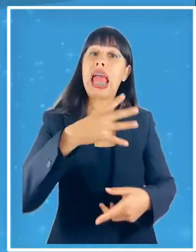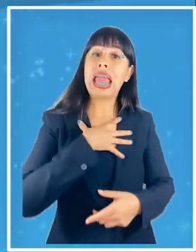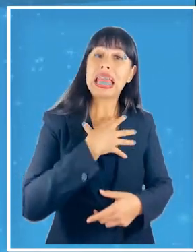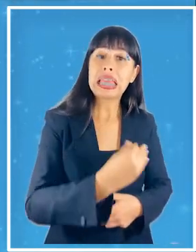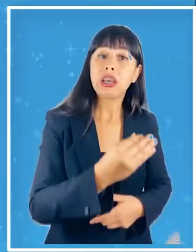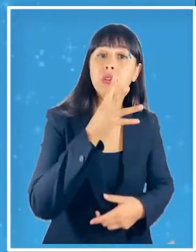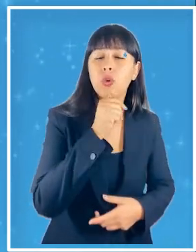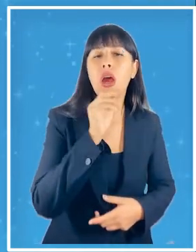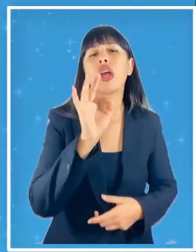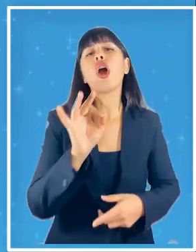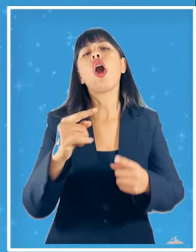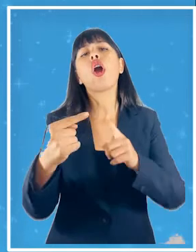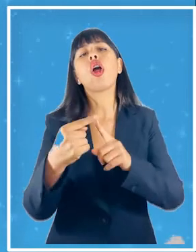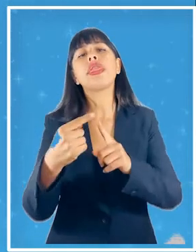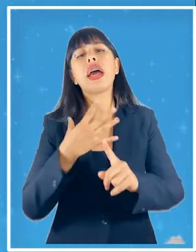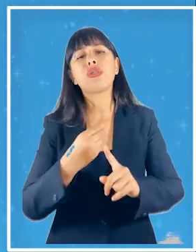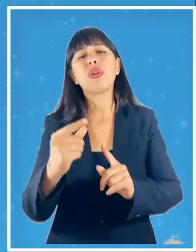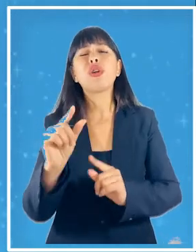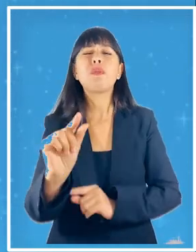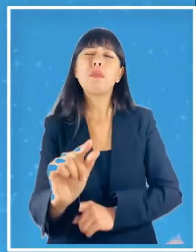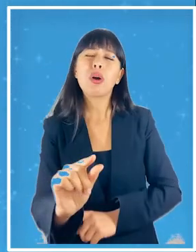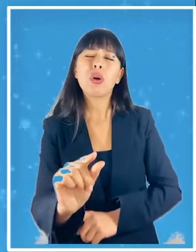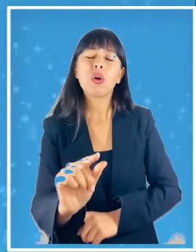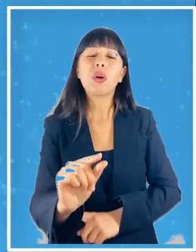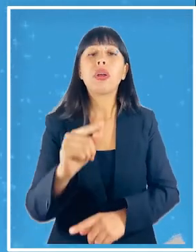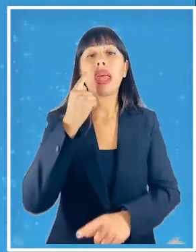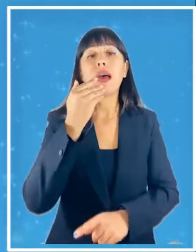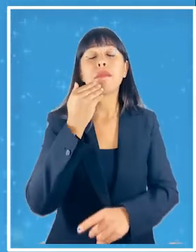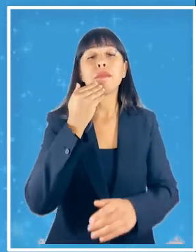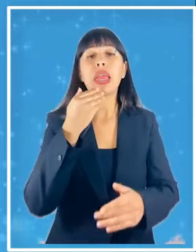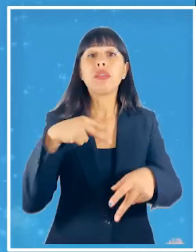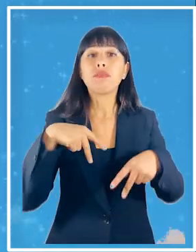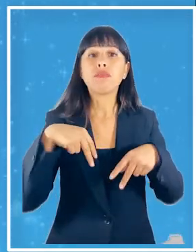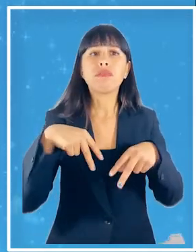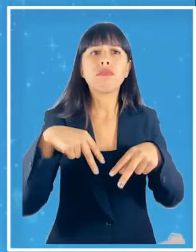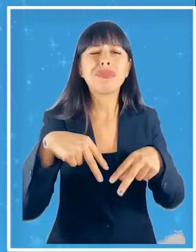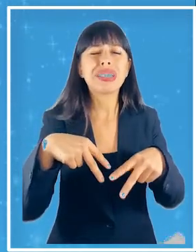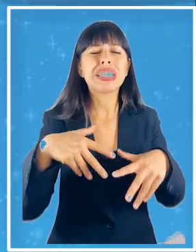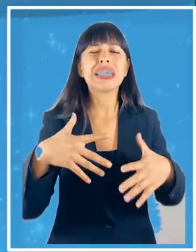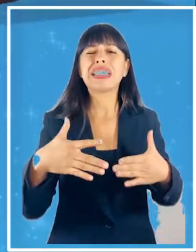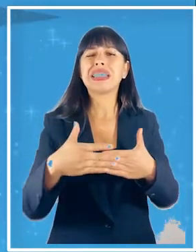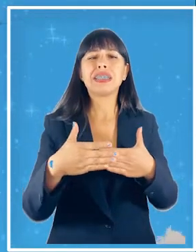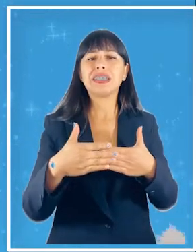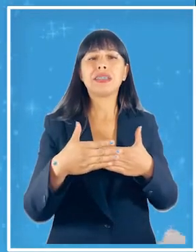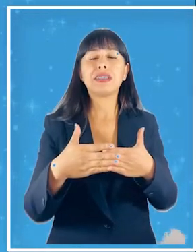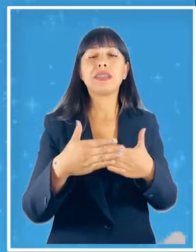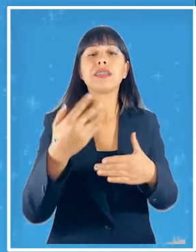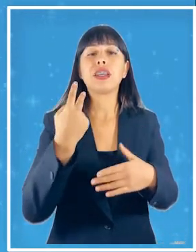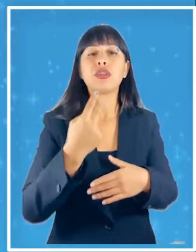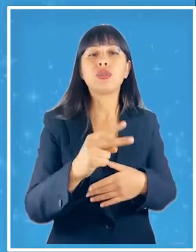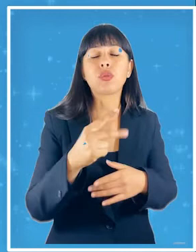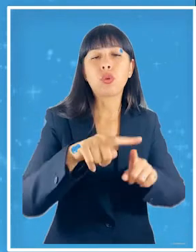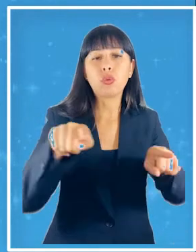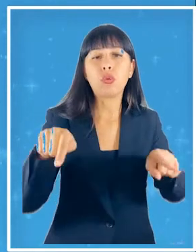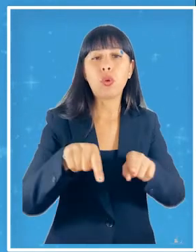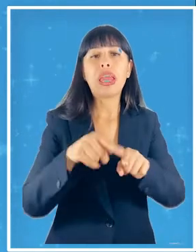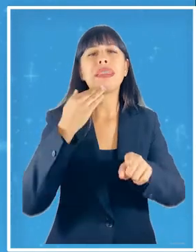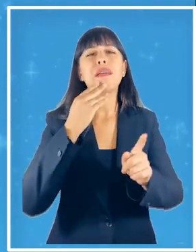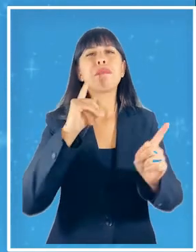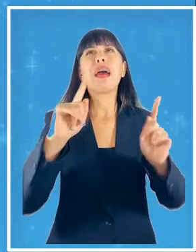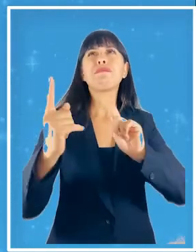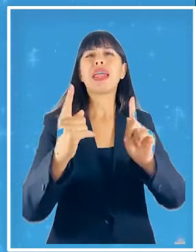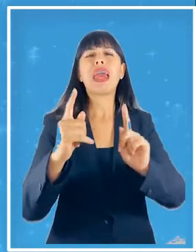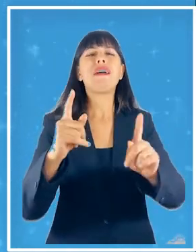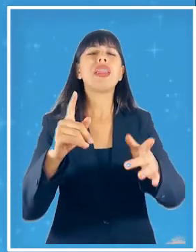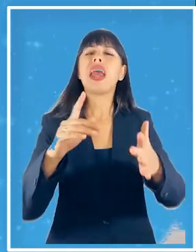hijos o tener poco contacto con estos la movilidad restringida en su espacio vital y variables ambientales y